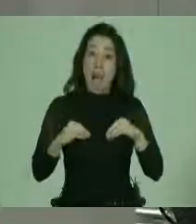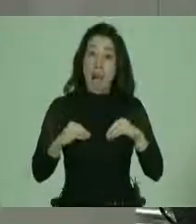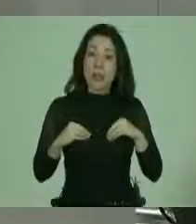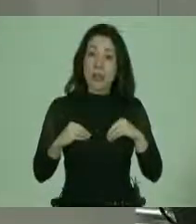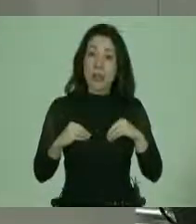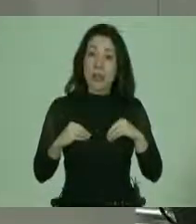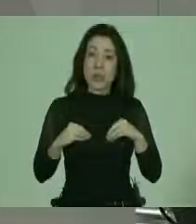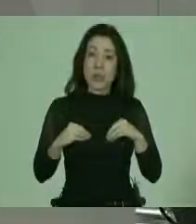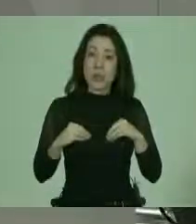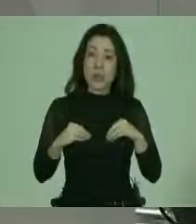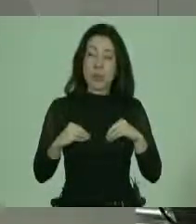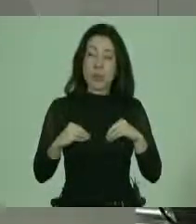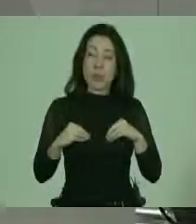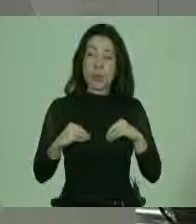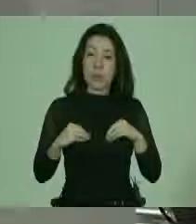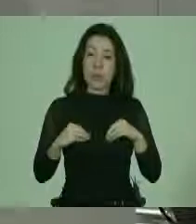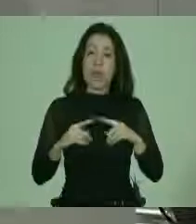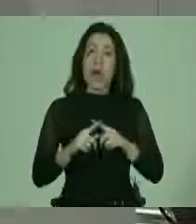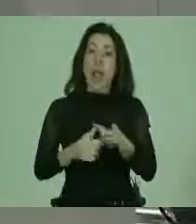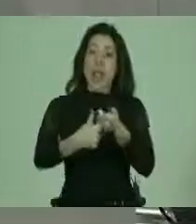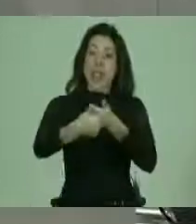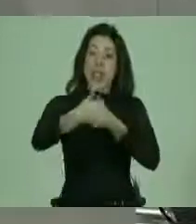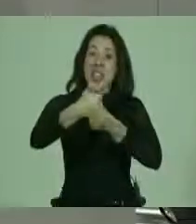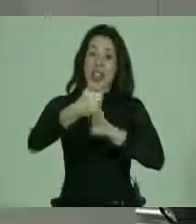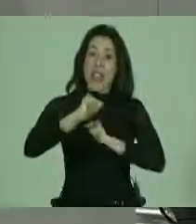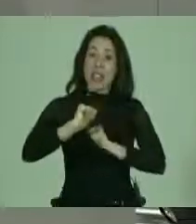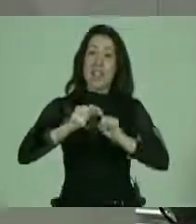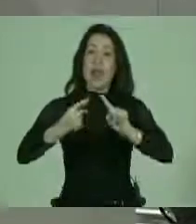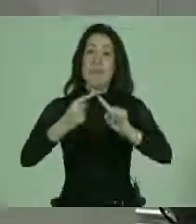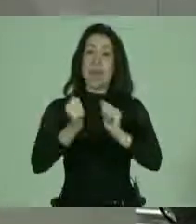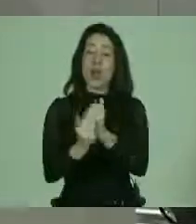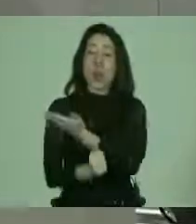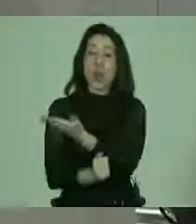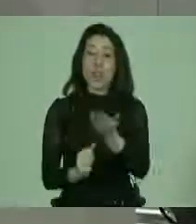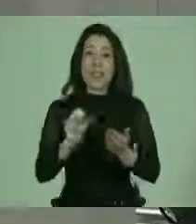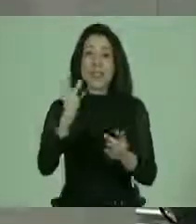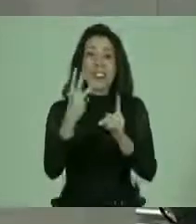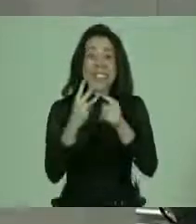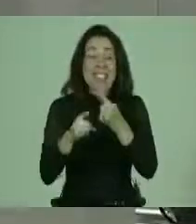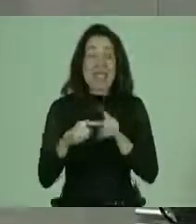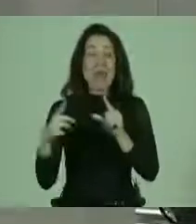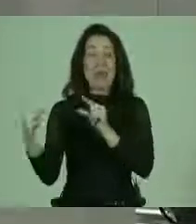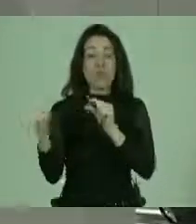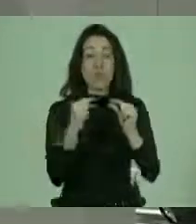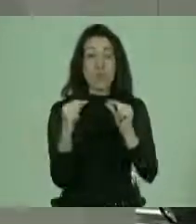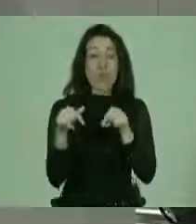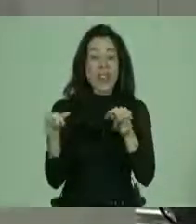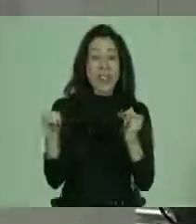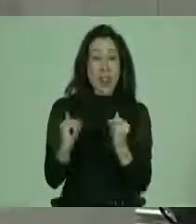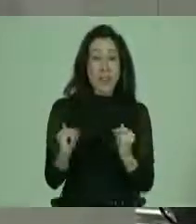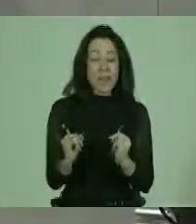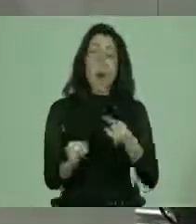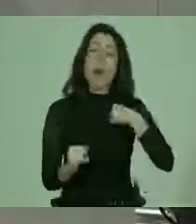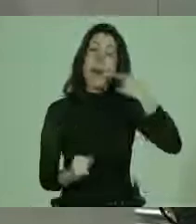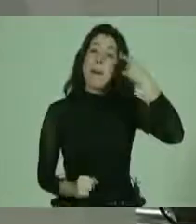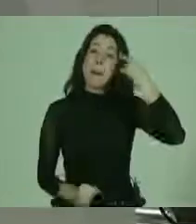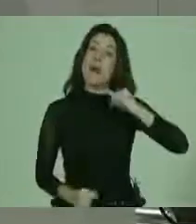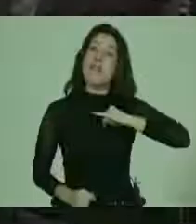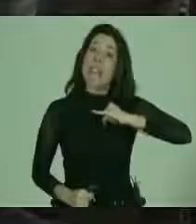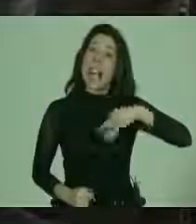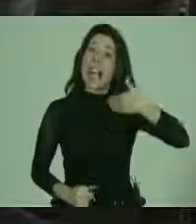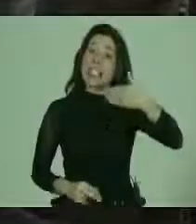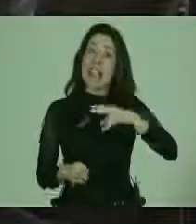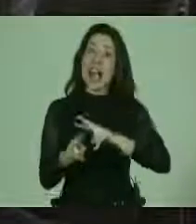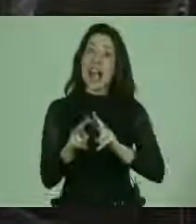desafío, participar con ustedes ya por tercera vez en diálogos de este tipo y pensamos seguirlo